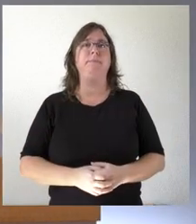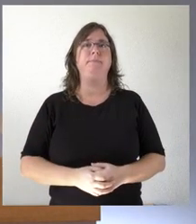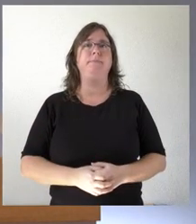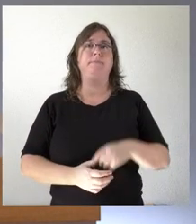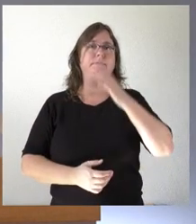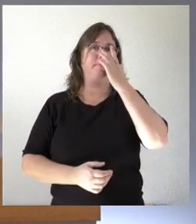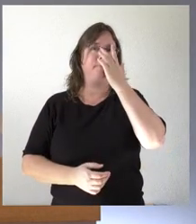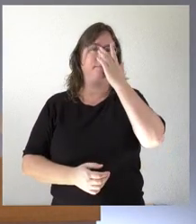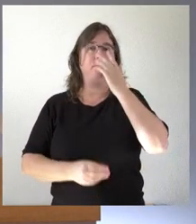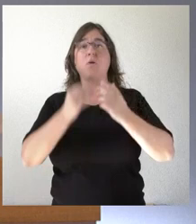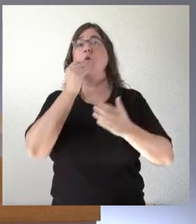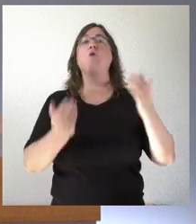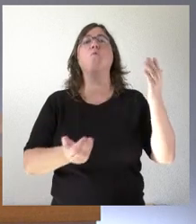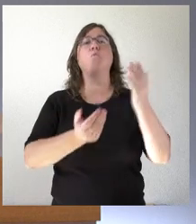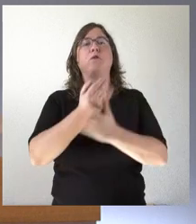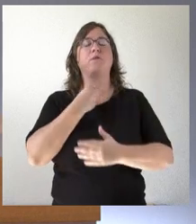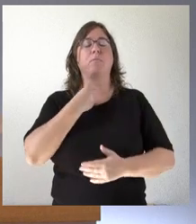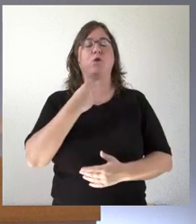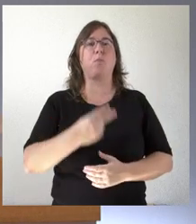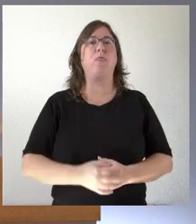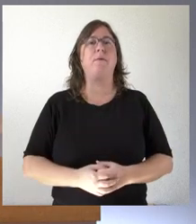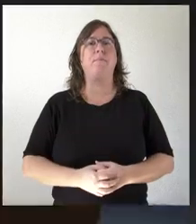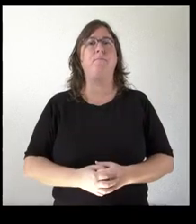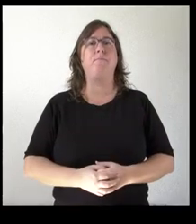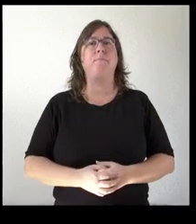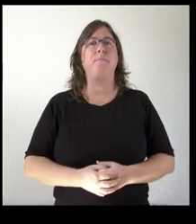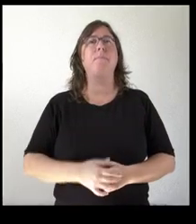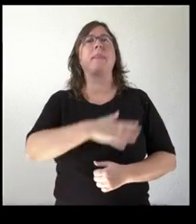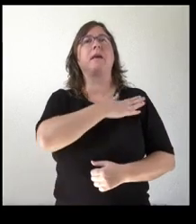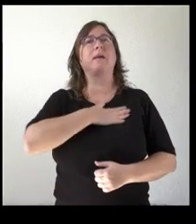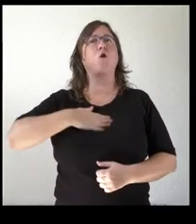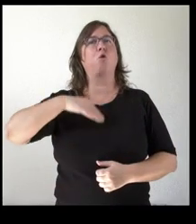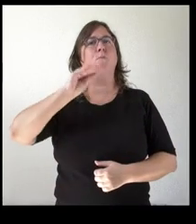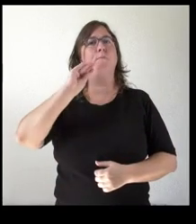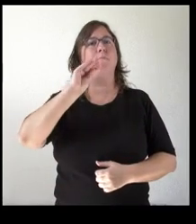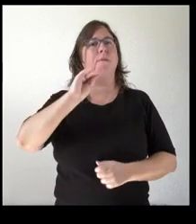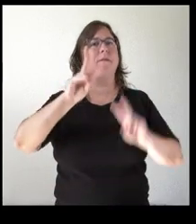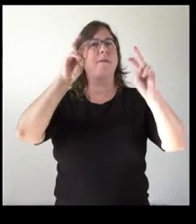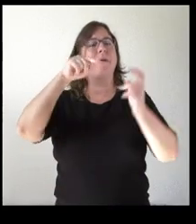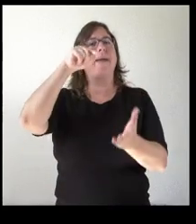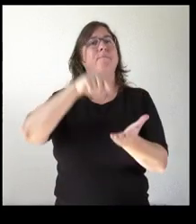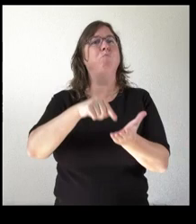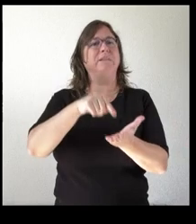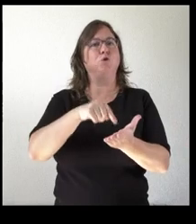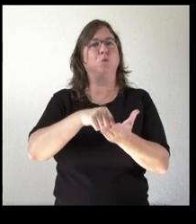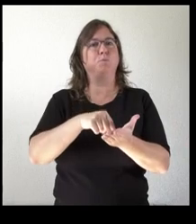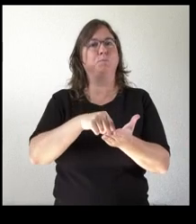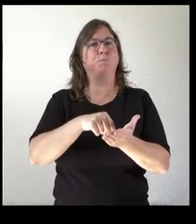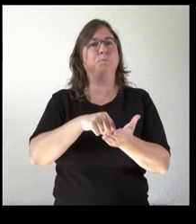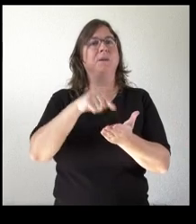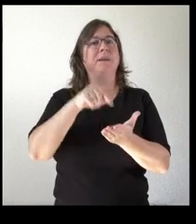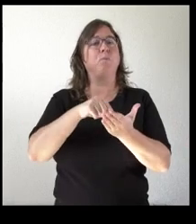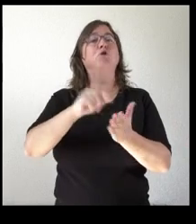Sí Buenos días portavoz Sí, buenos días Buenos días Quería preguntarle en relación al impuesto de